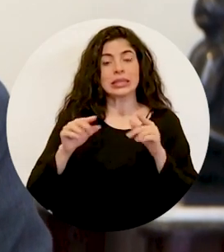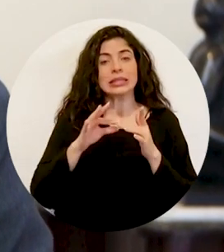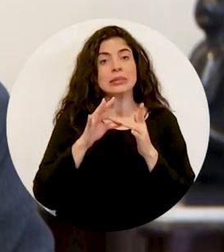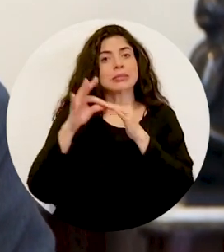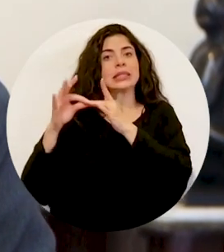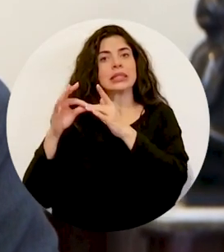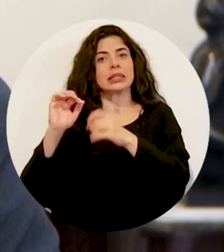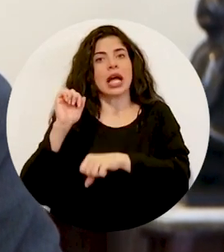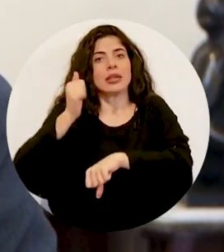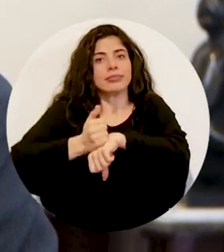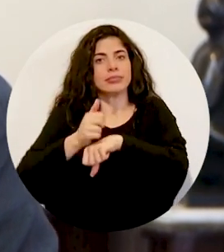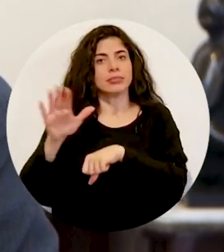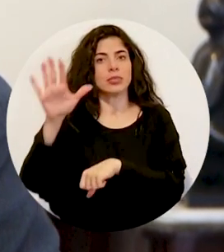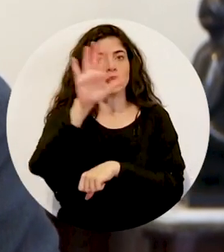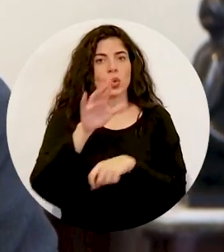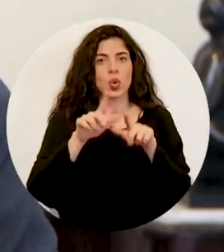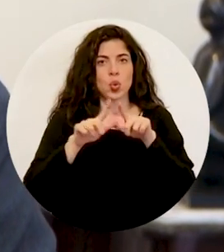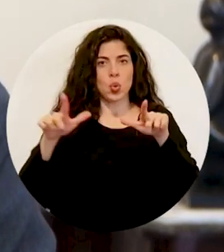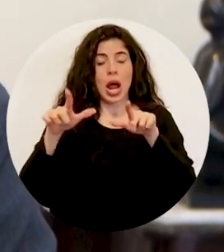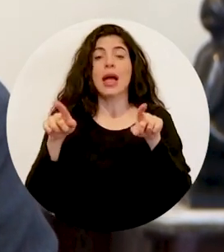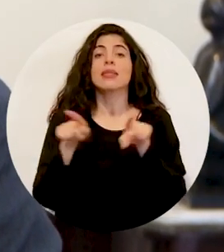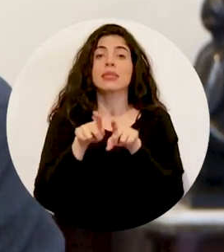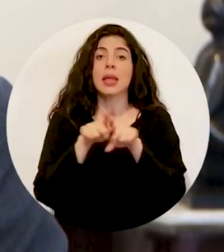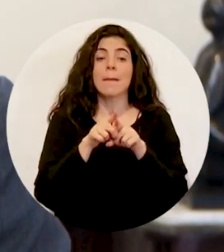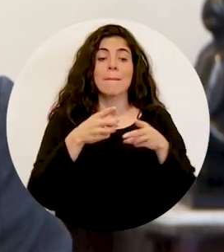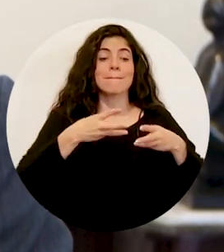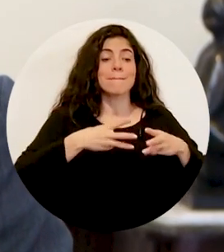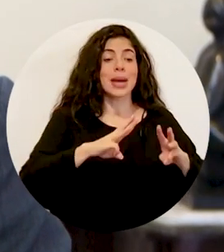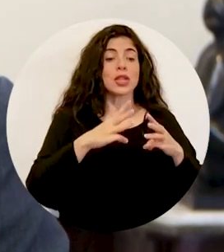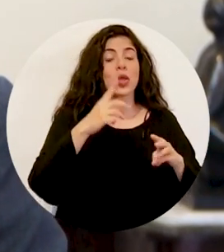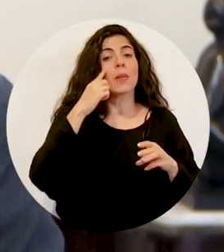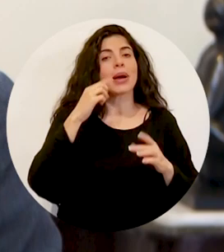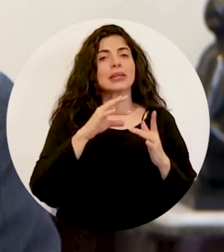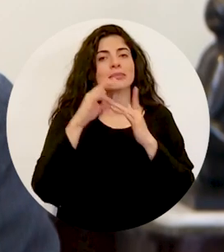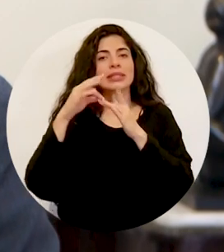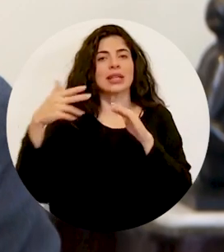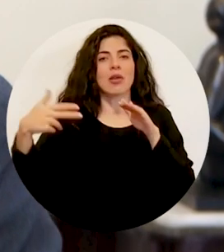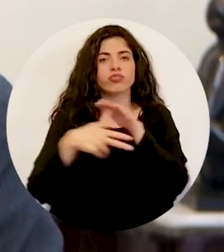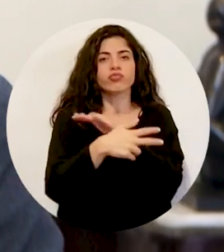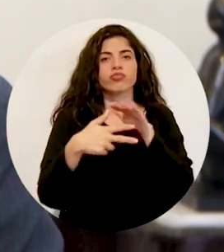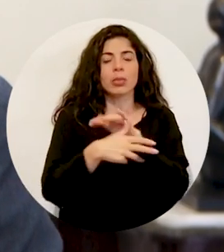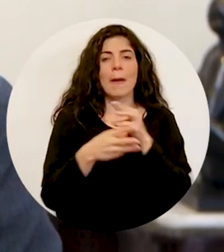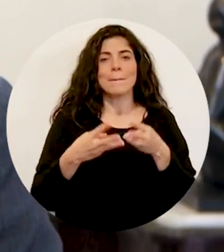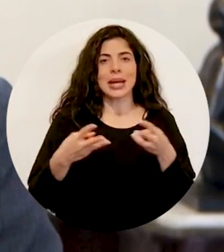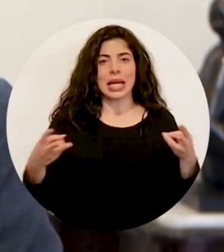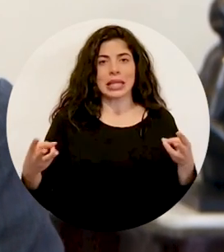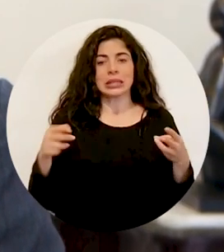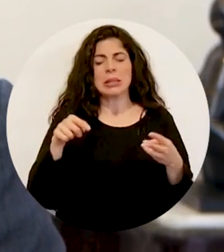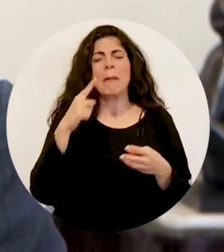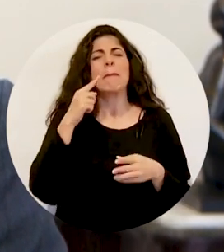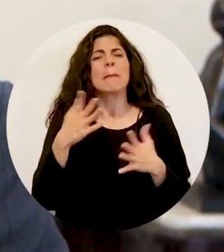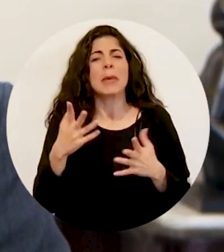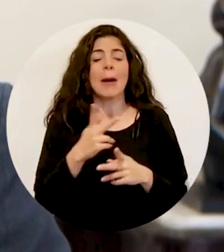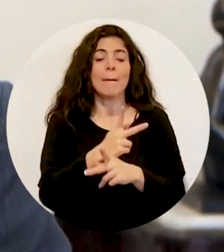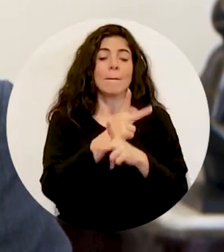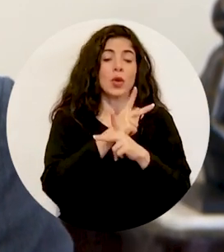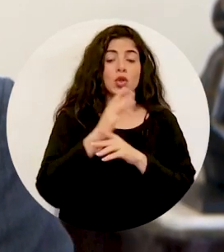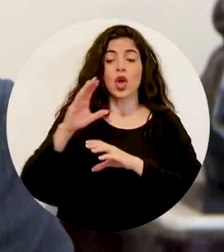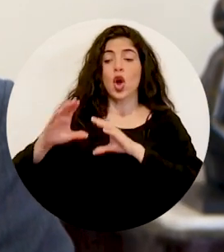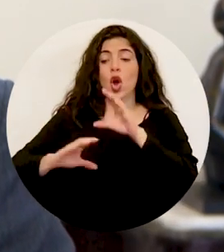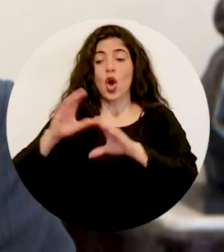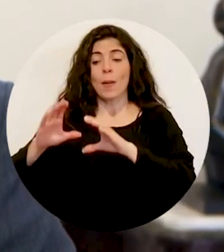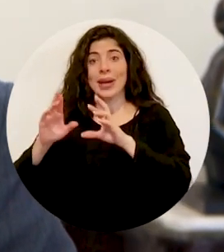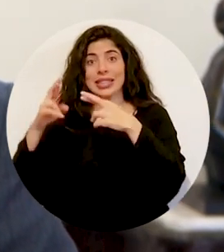para esta zona. Implementamos un mecanismo de ingreso de mercancías que permite proteger tanto el comercio regional